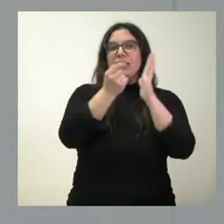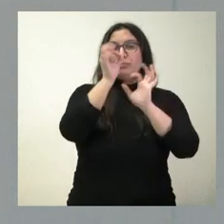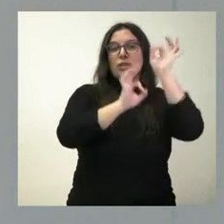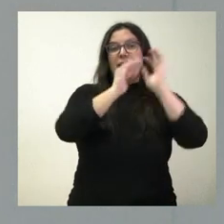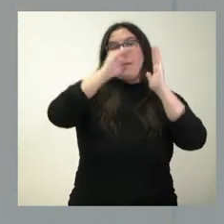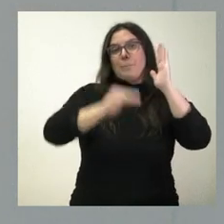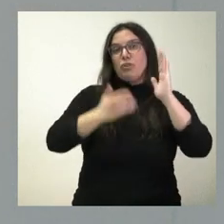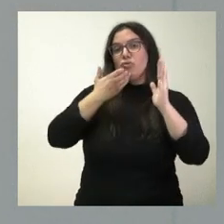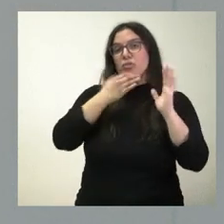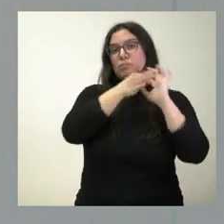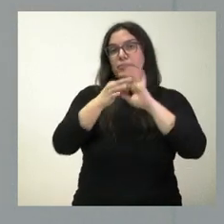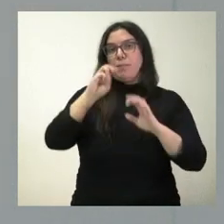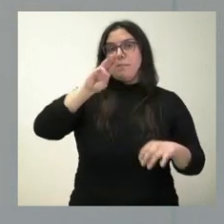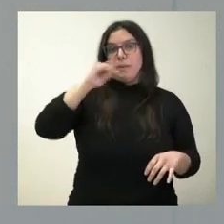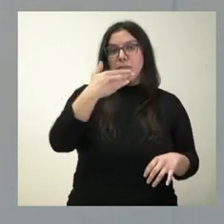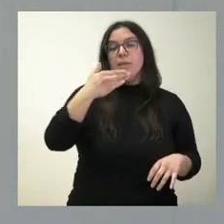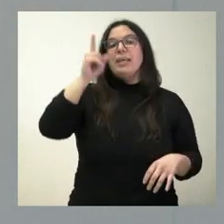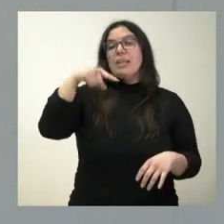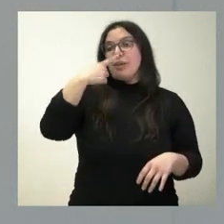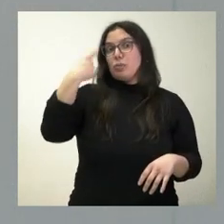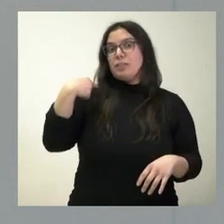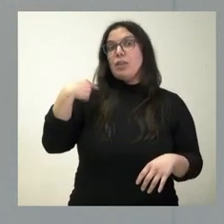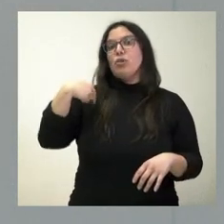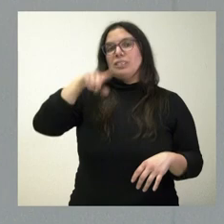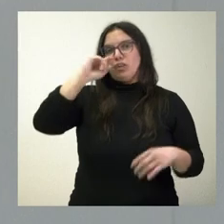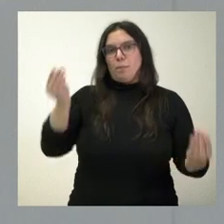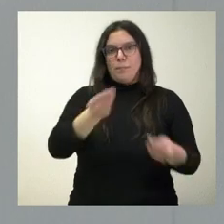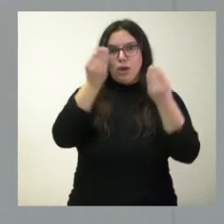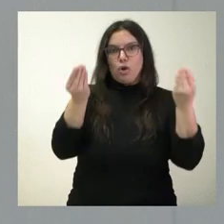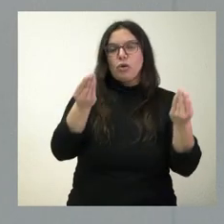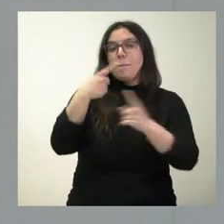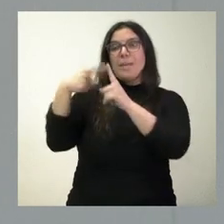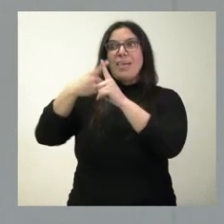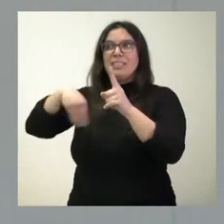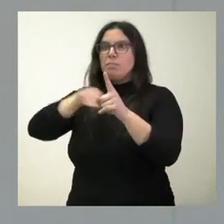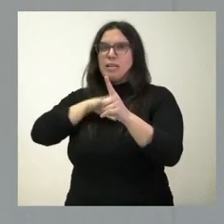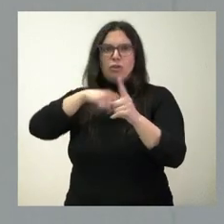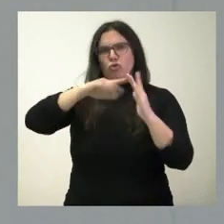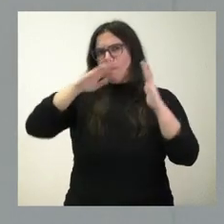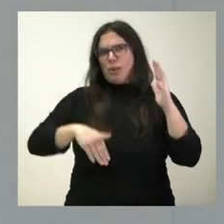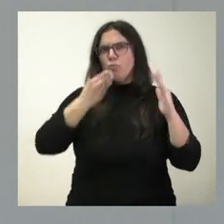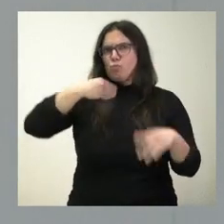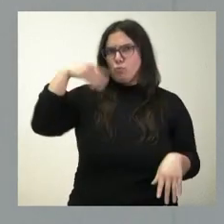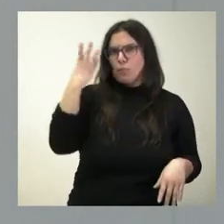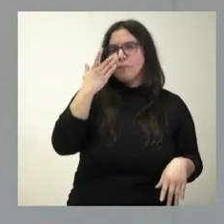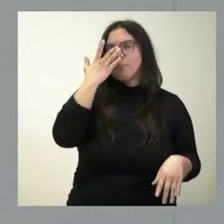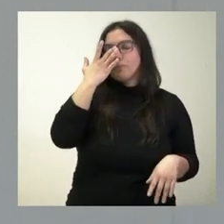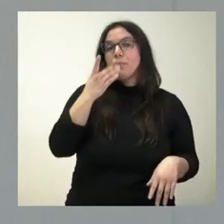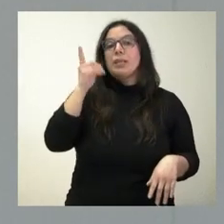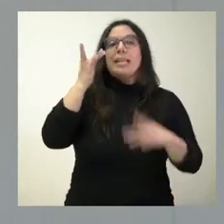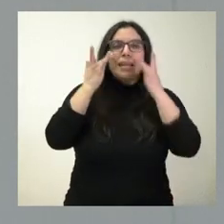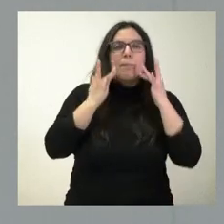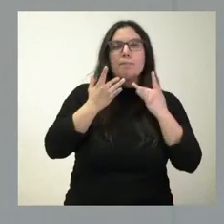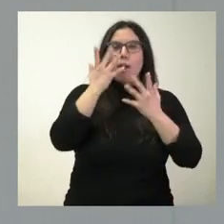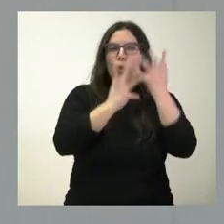PIB, con una rebaja, además, respecto del año anterior, claramente inferior a la media española, que estamos entre las comunidades autónomas más aneadas de España,